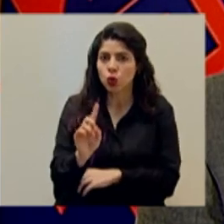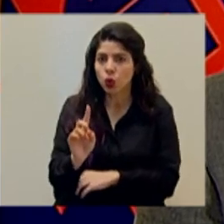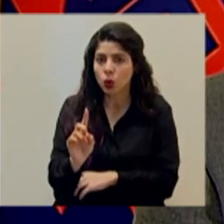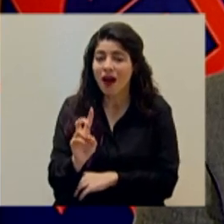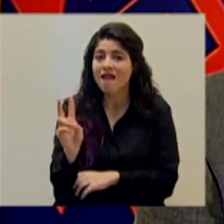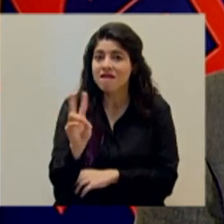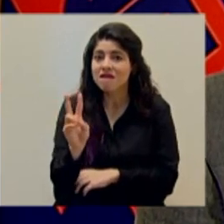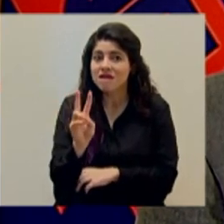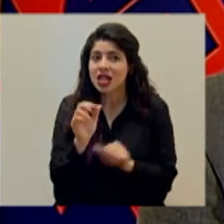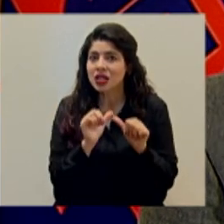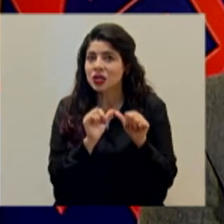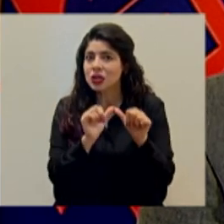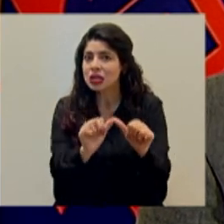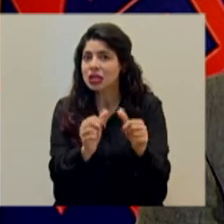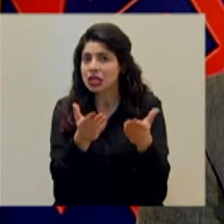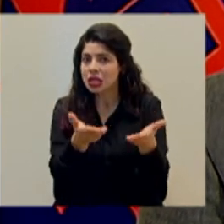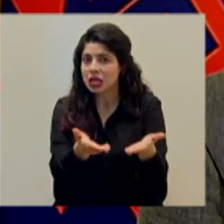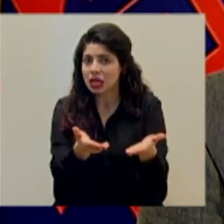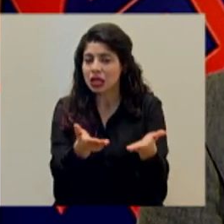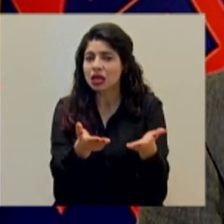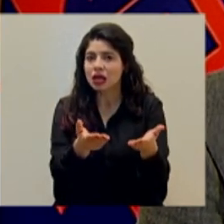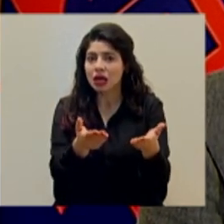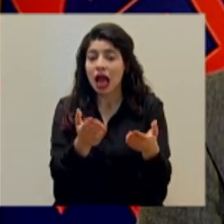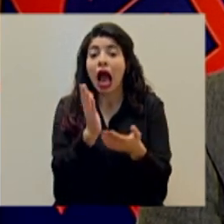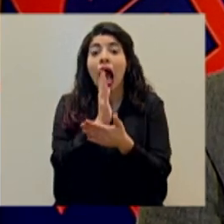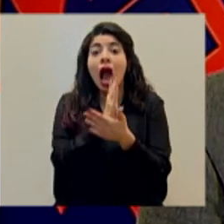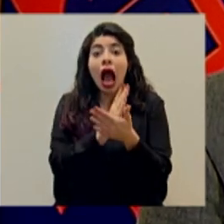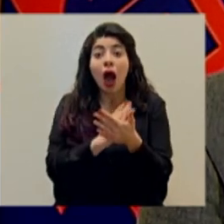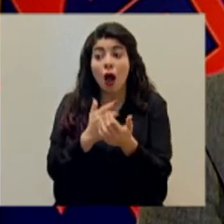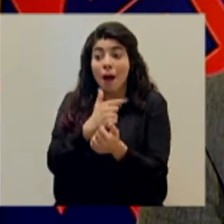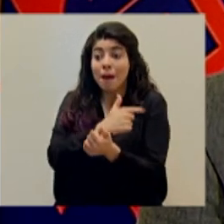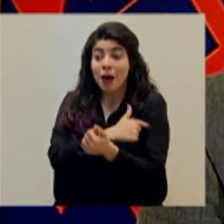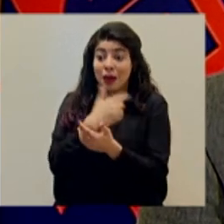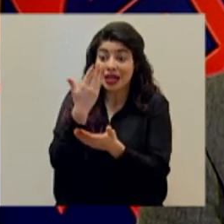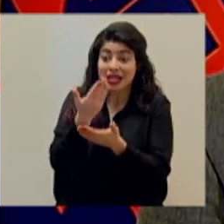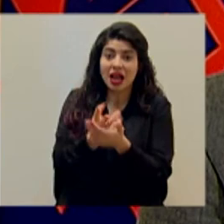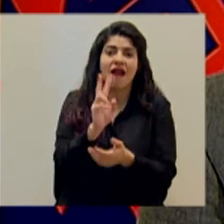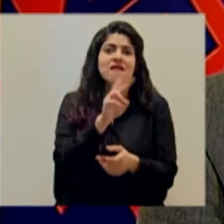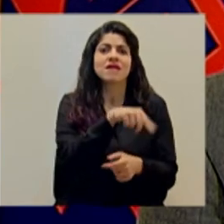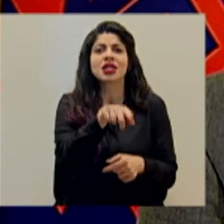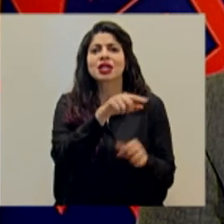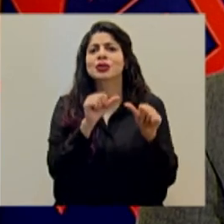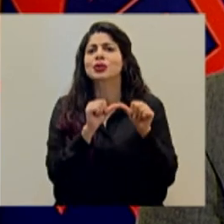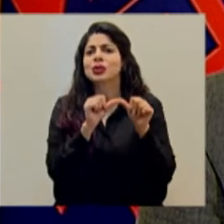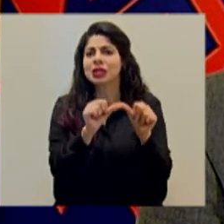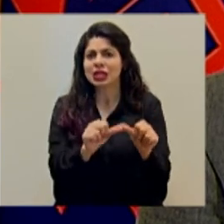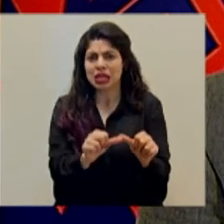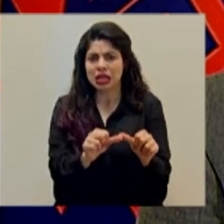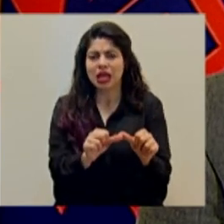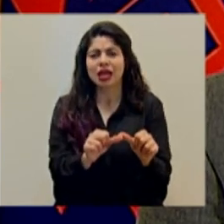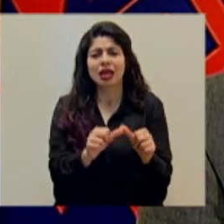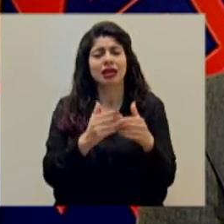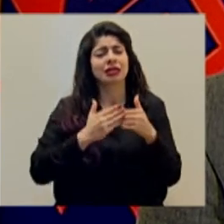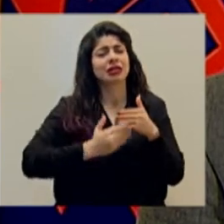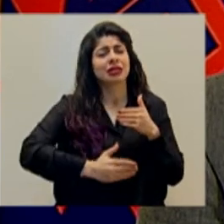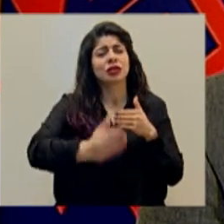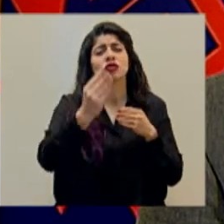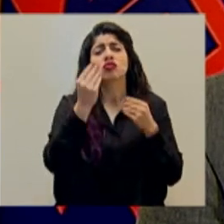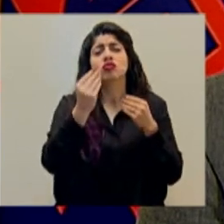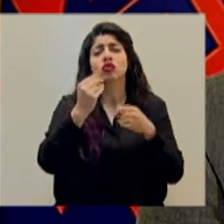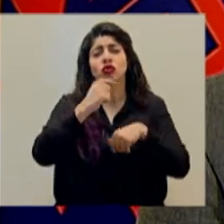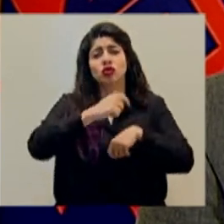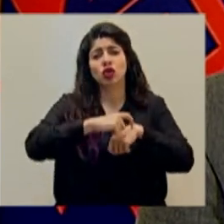seguirá viviendo entre nosotros a pesar de estar la vacuna presente y vamos a tener que por mucho tiempo en nuestras